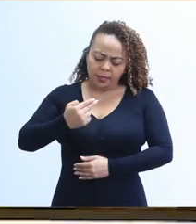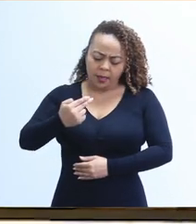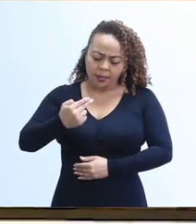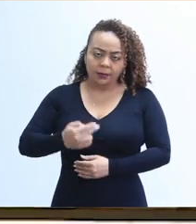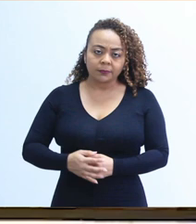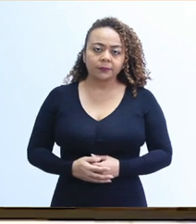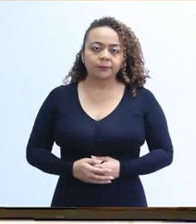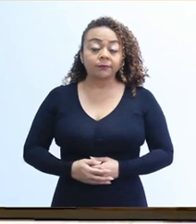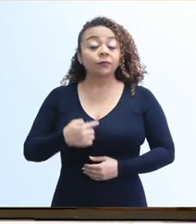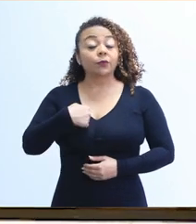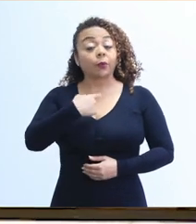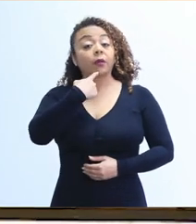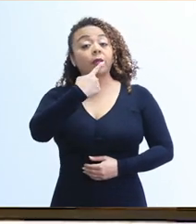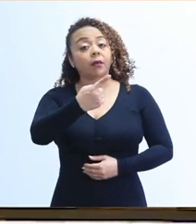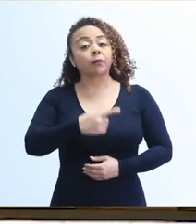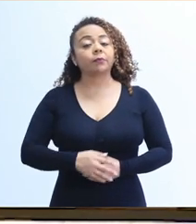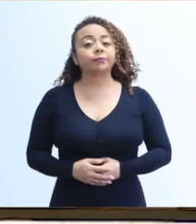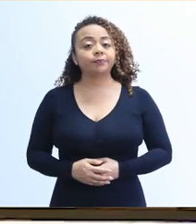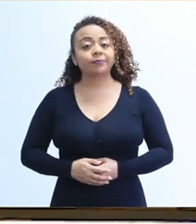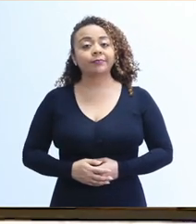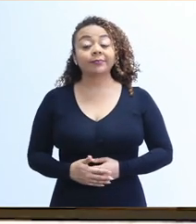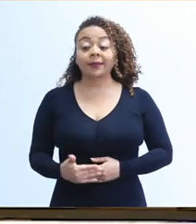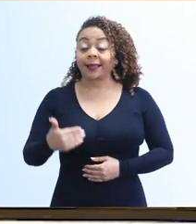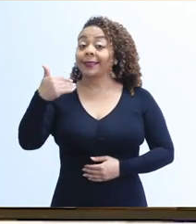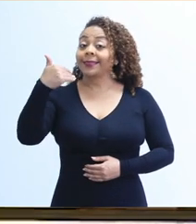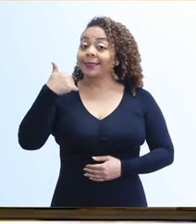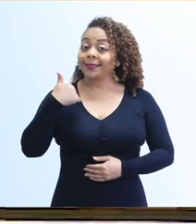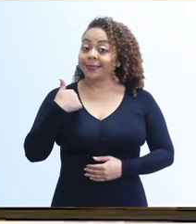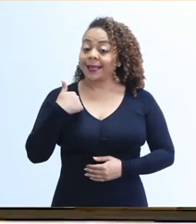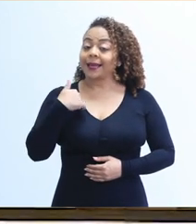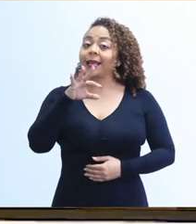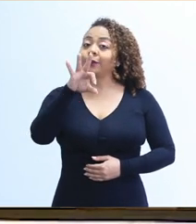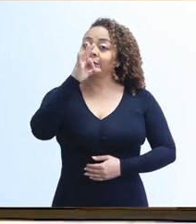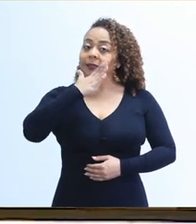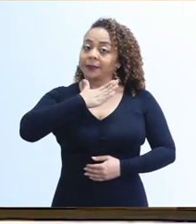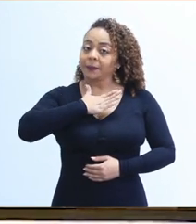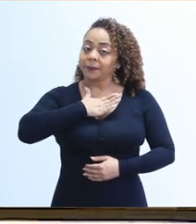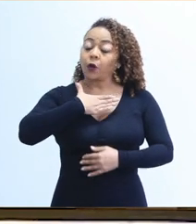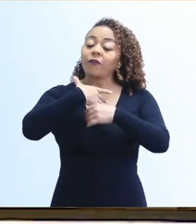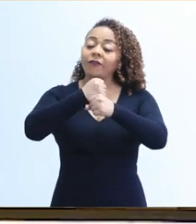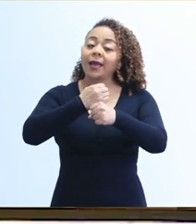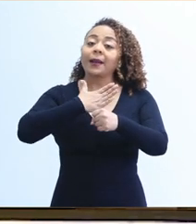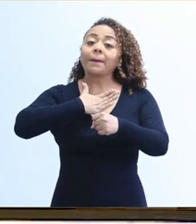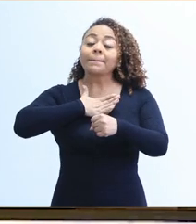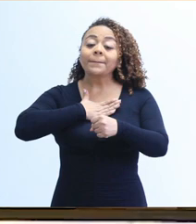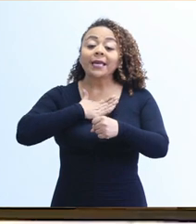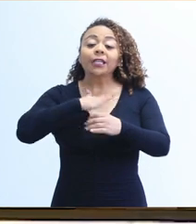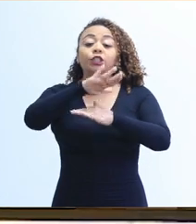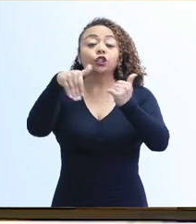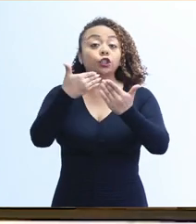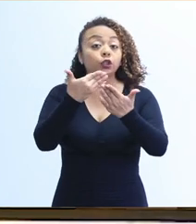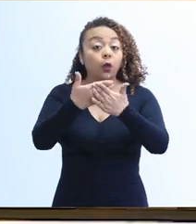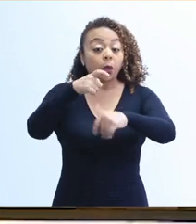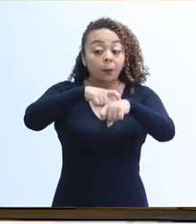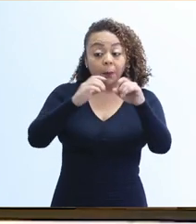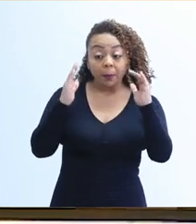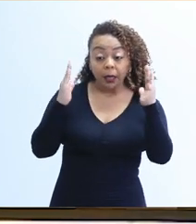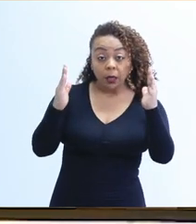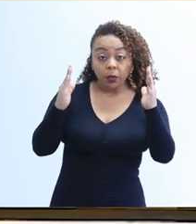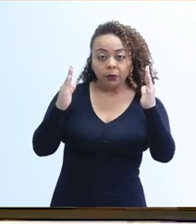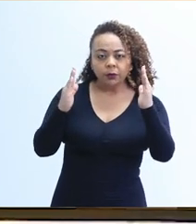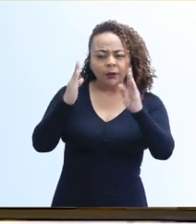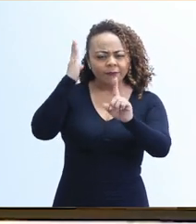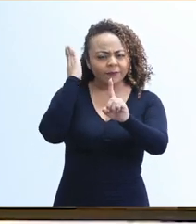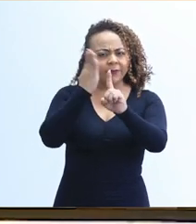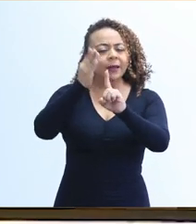humildad les digo, tienen y tendrán en mí durante todo este periodo a un